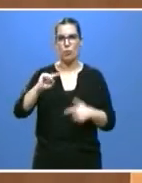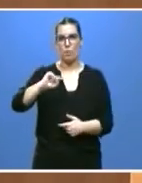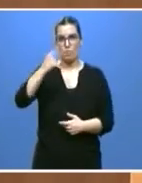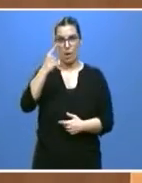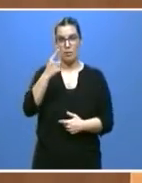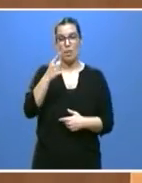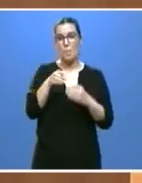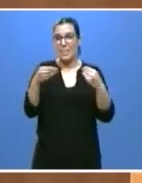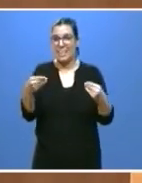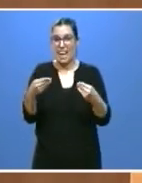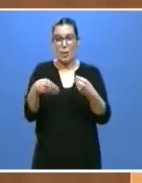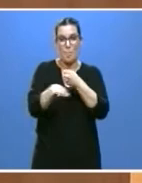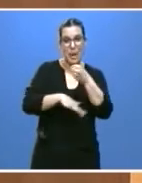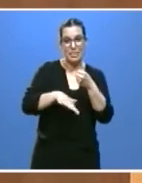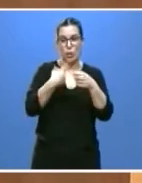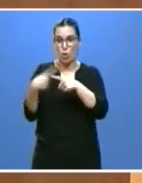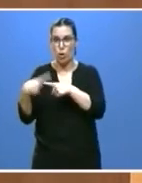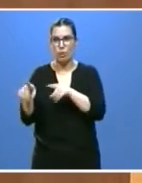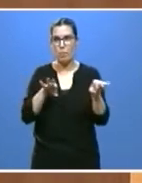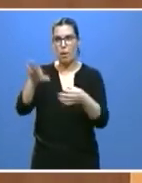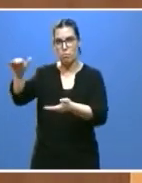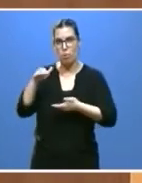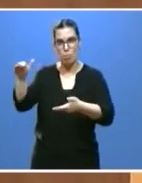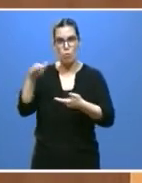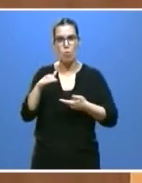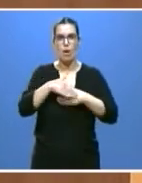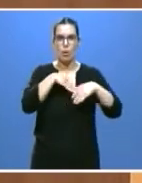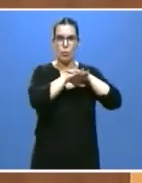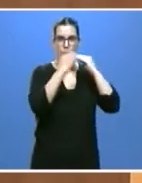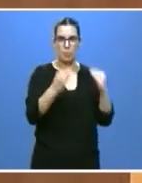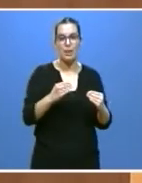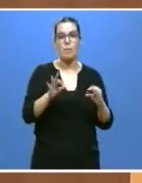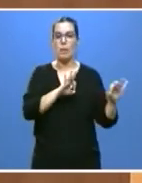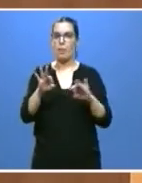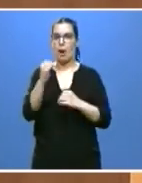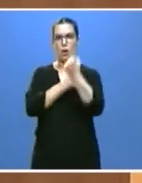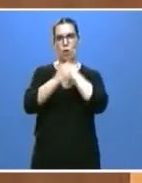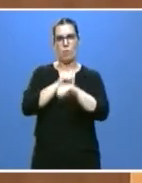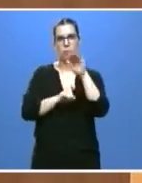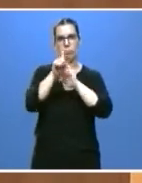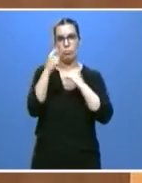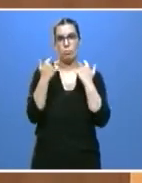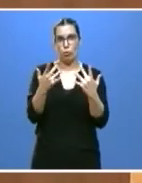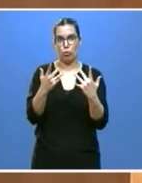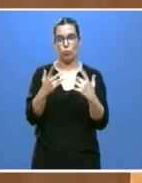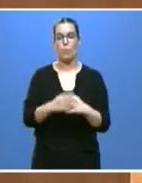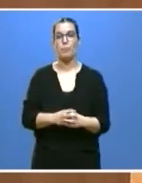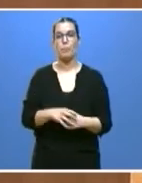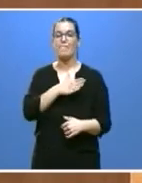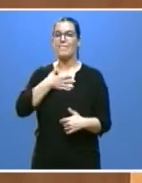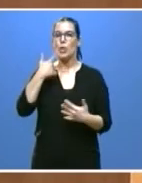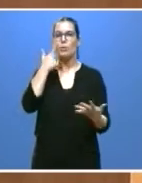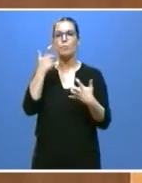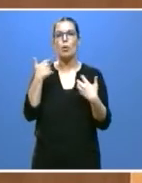esenciales y de preparar la pronta recuperación económica. Quiero destacar, señorías, la extraordinaria